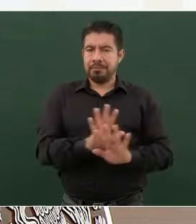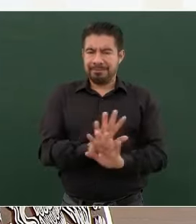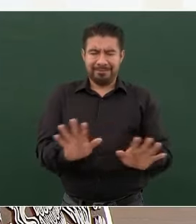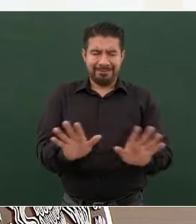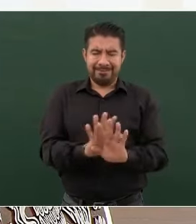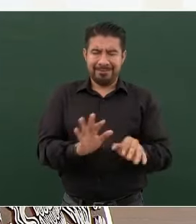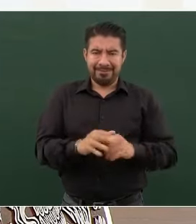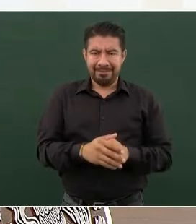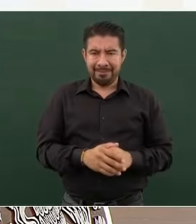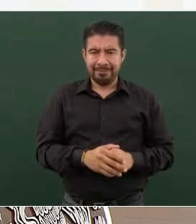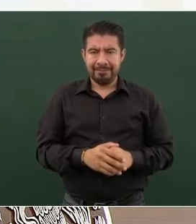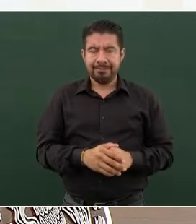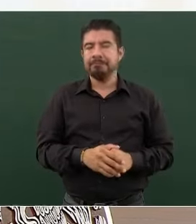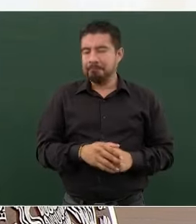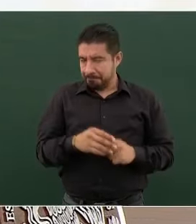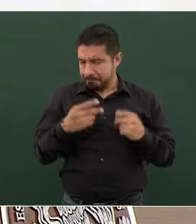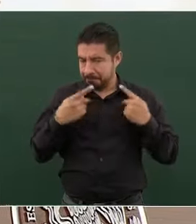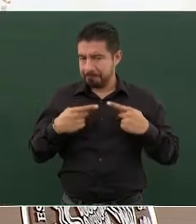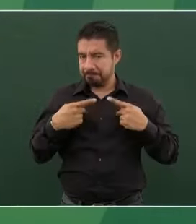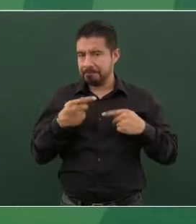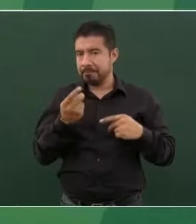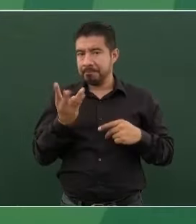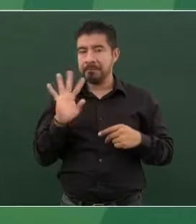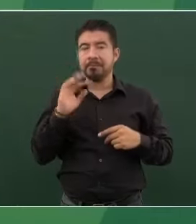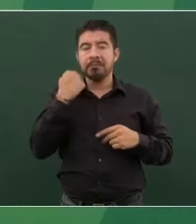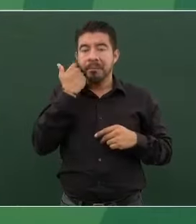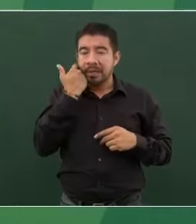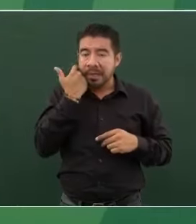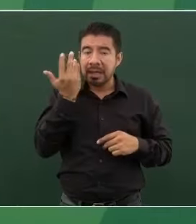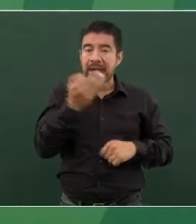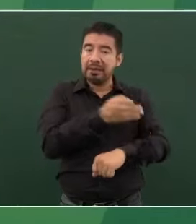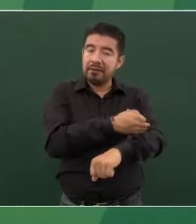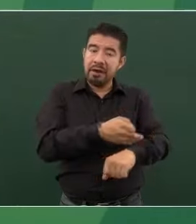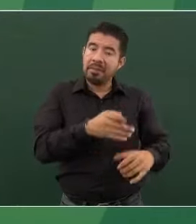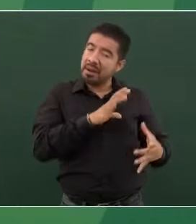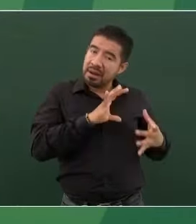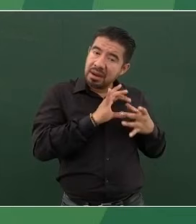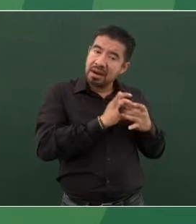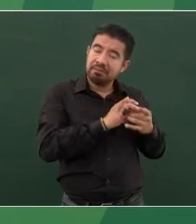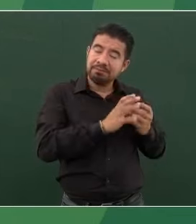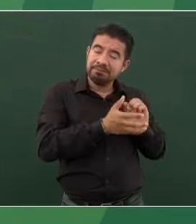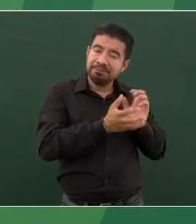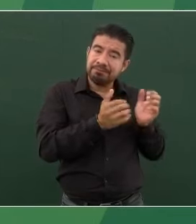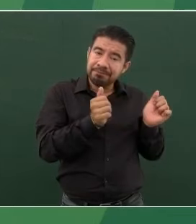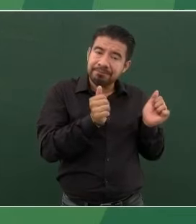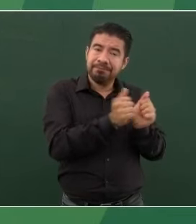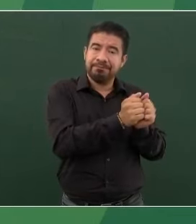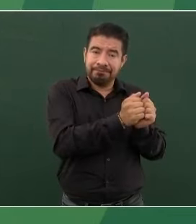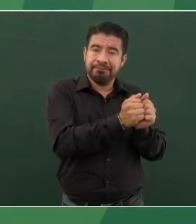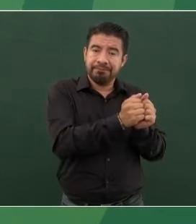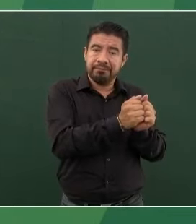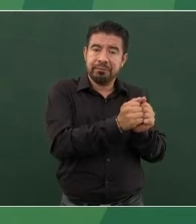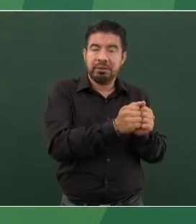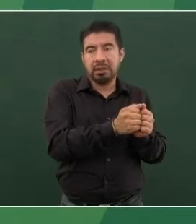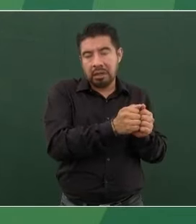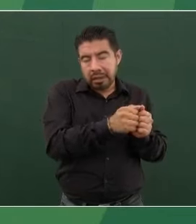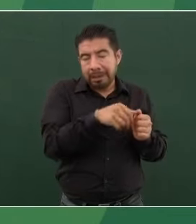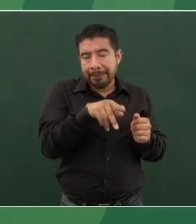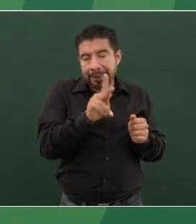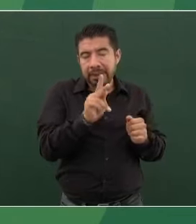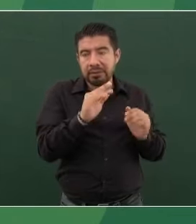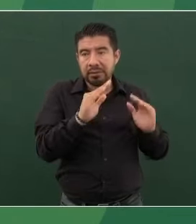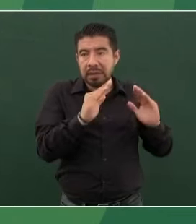quiere estar con sus familias, no quiere abandonar sus pueblos, lo hacen porque